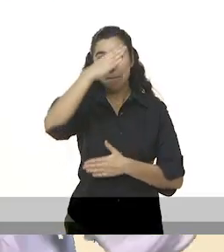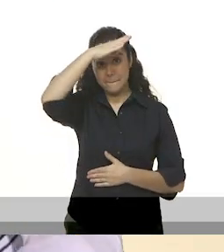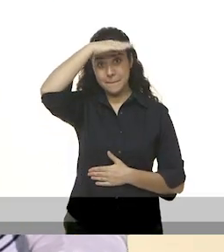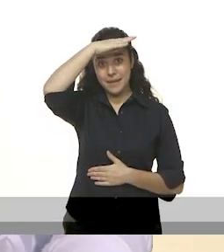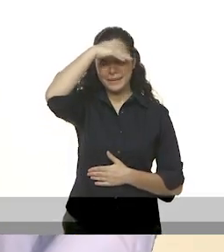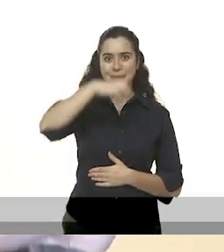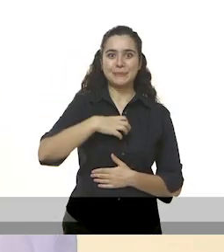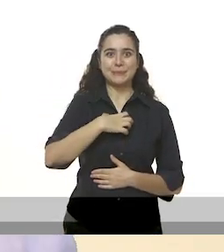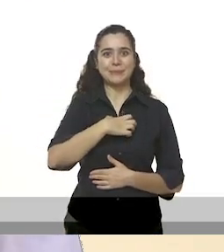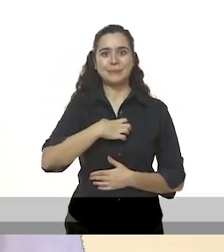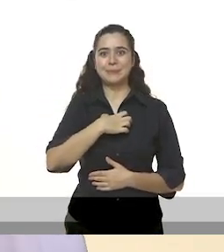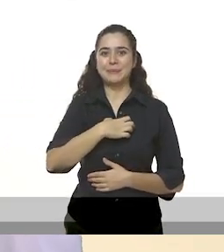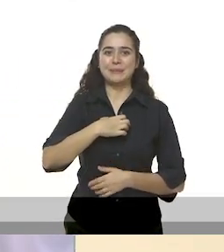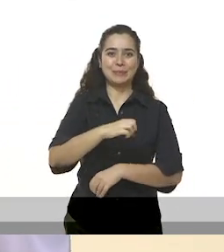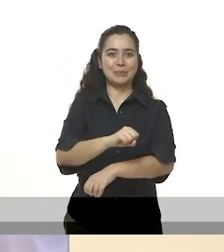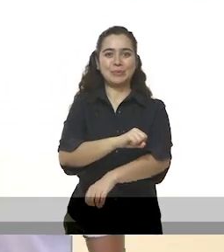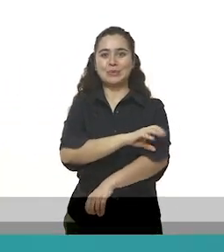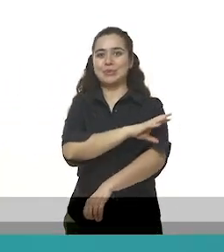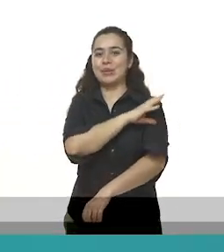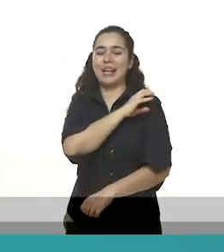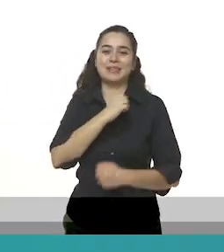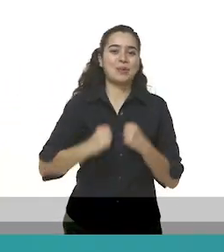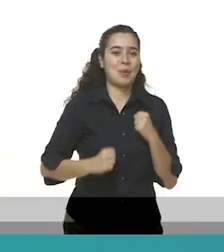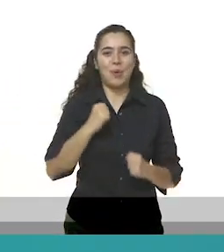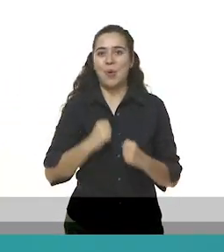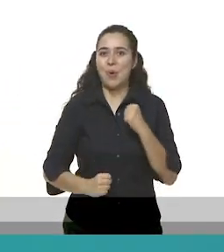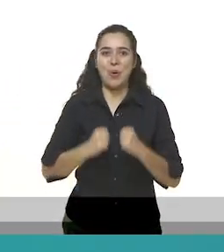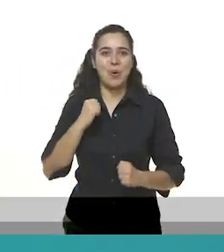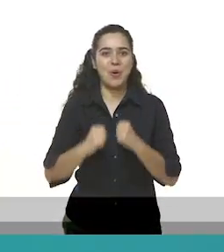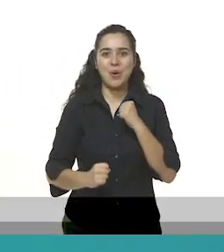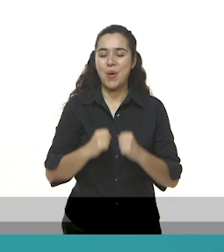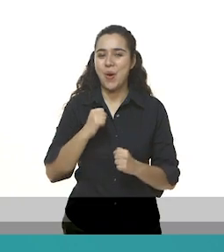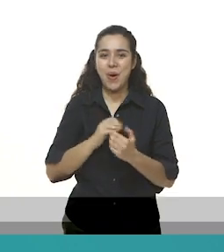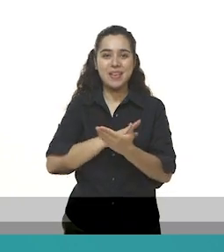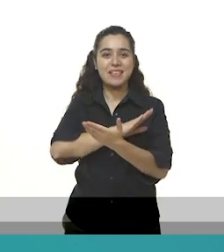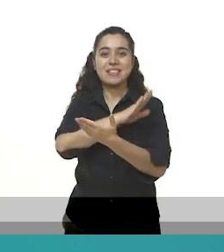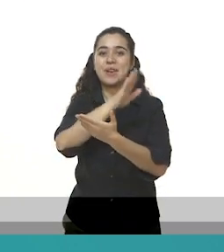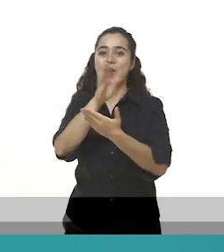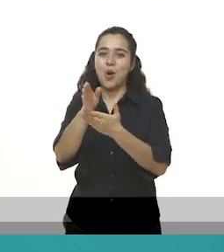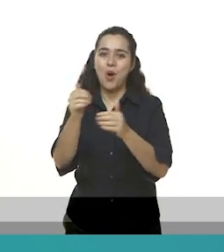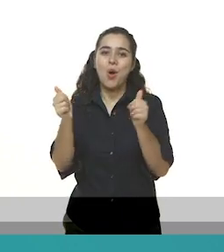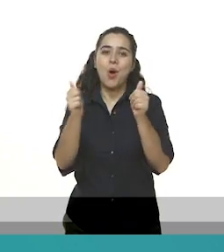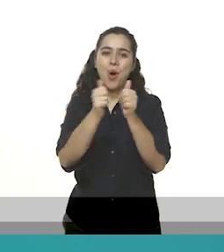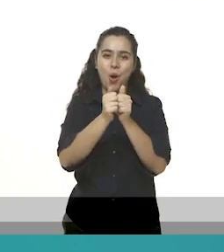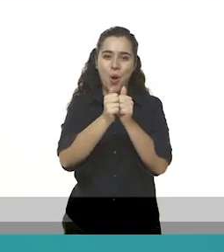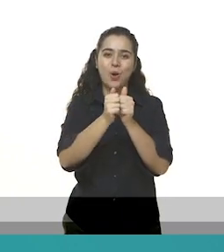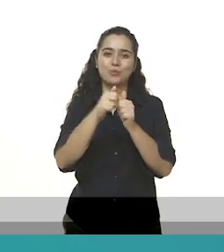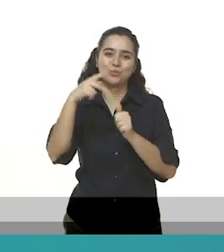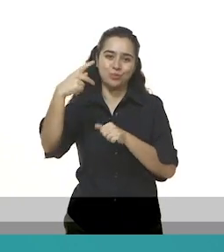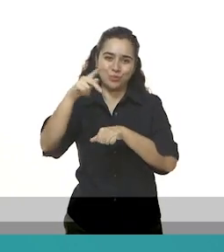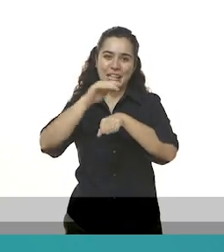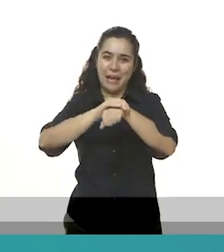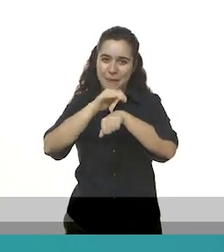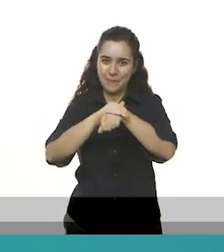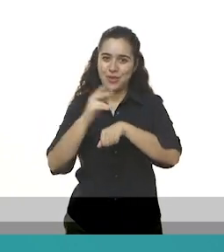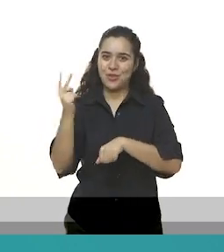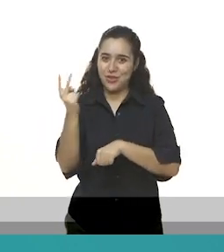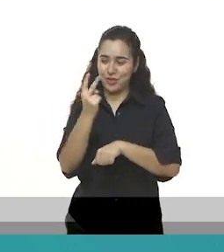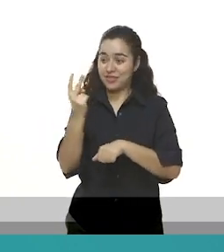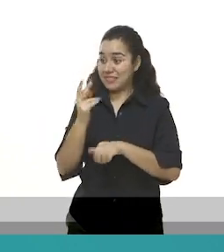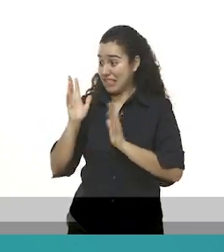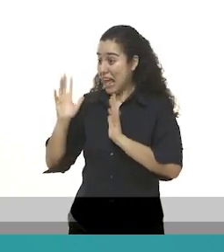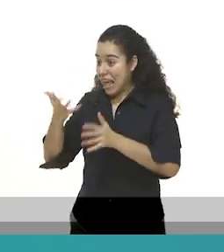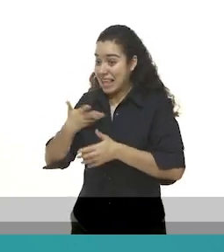Al día siguiente, Beto estaba muy emocionado. Llegando a la escuela, corrió rápidamente a buscar a José y a Ana, para estar completamente